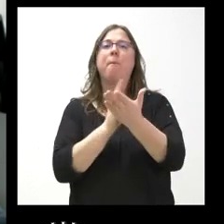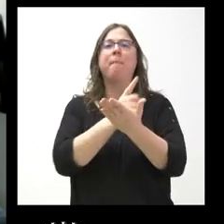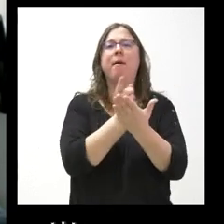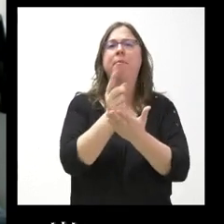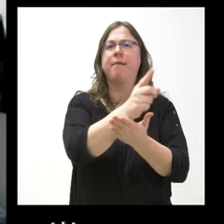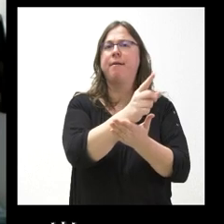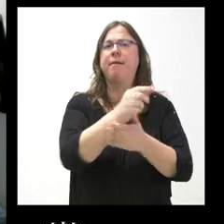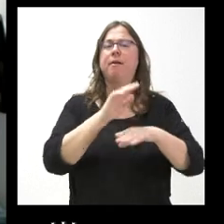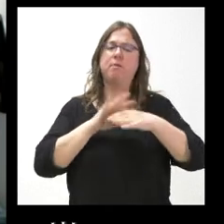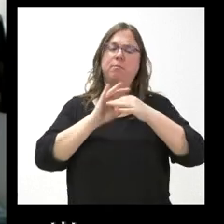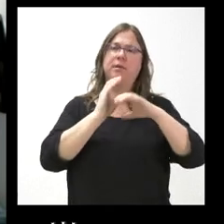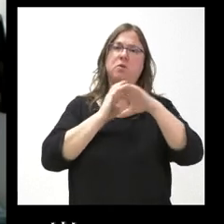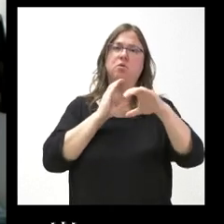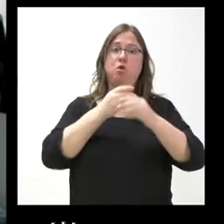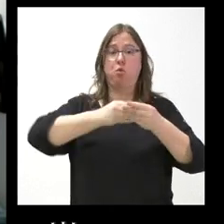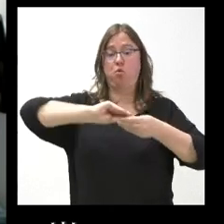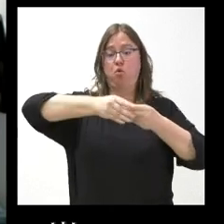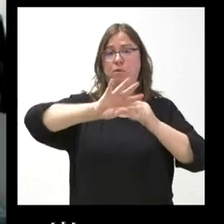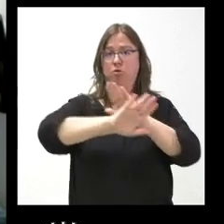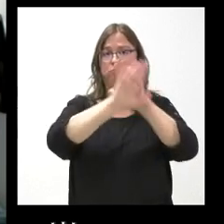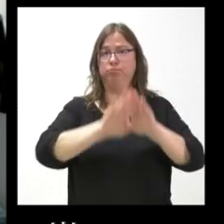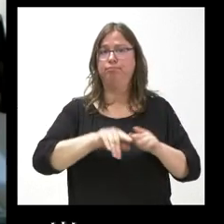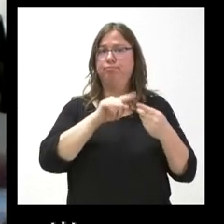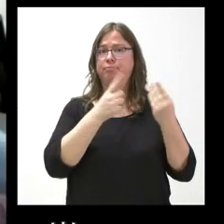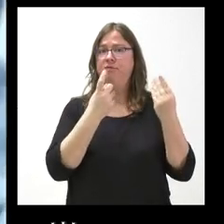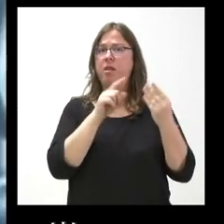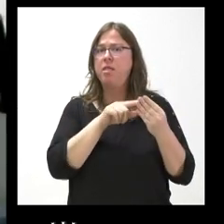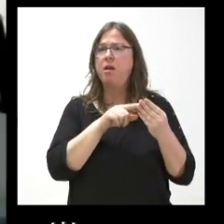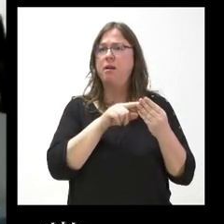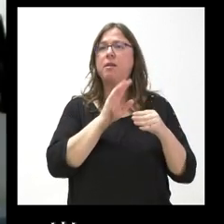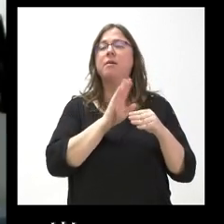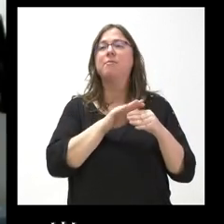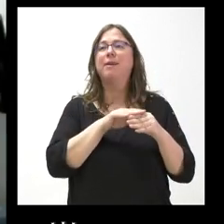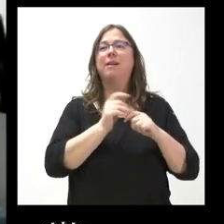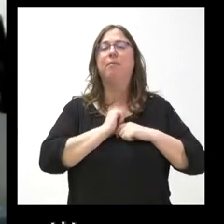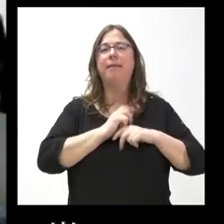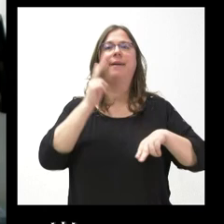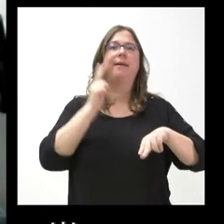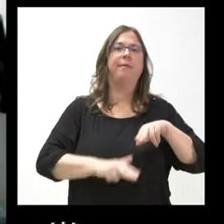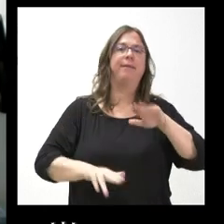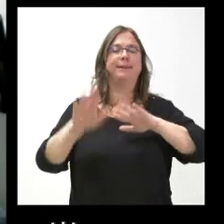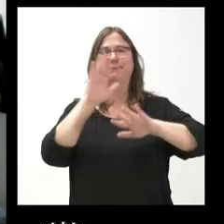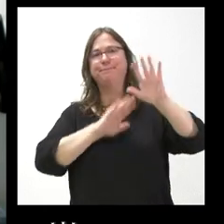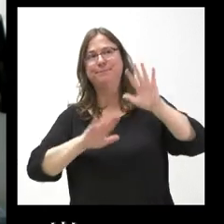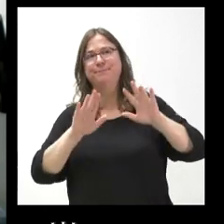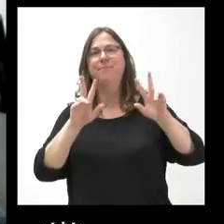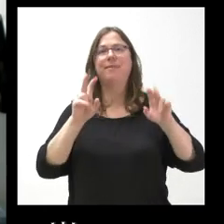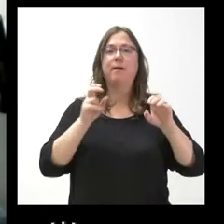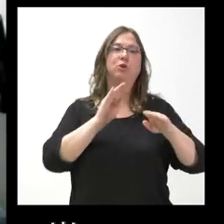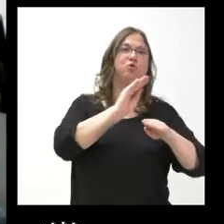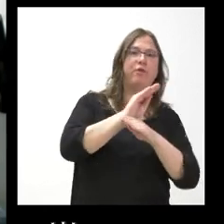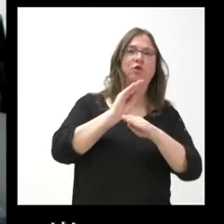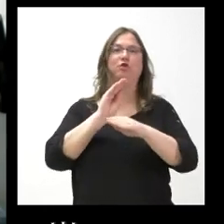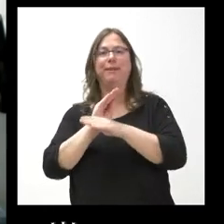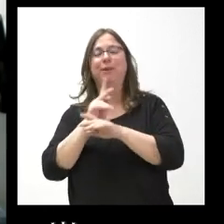que sería el documento definitivo que nos evitaría andar con estas subvenciones para